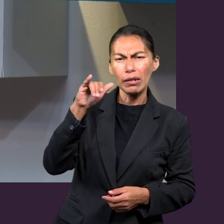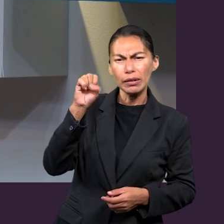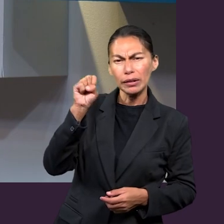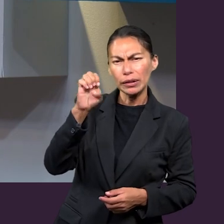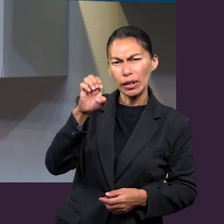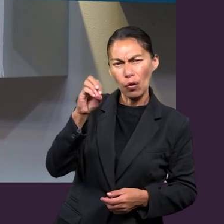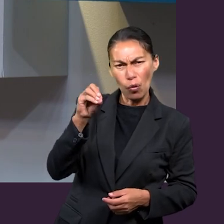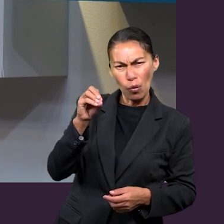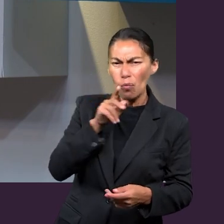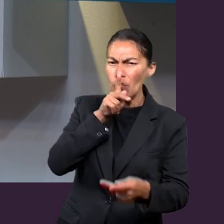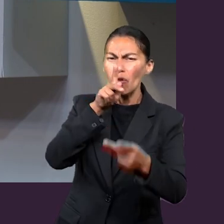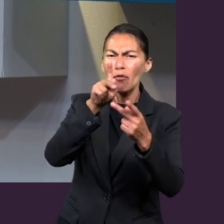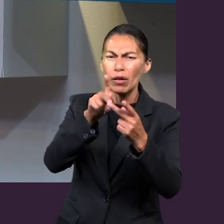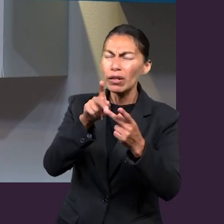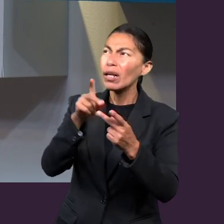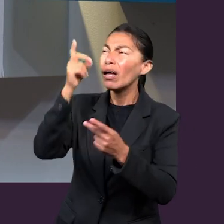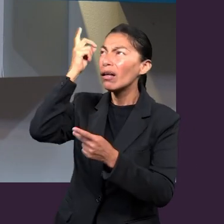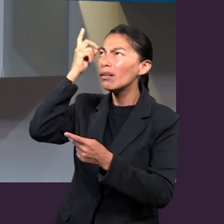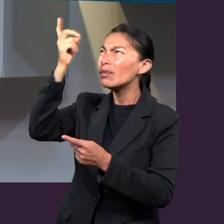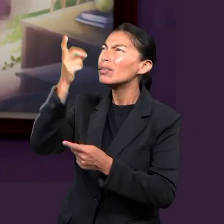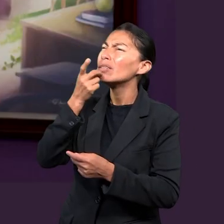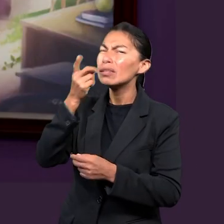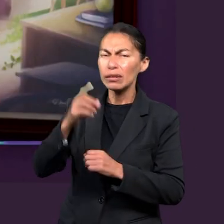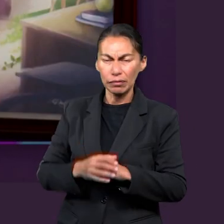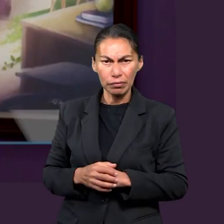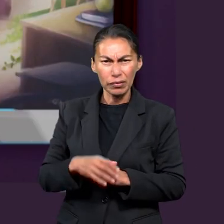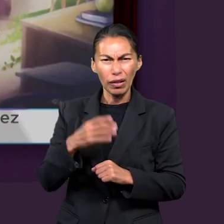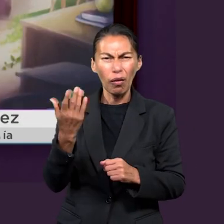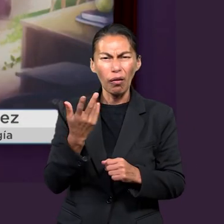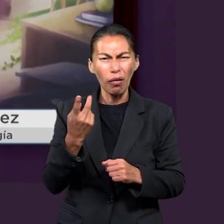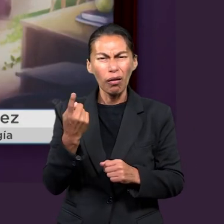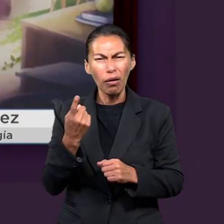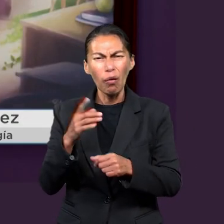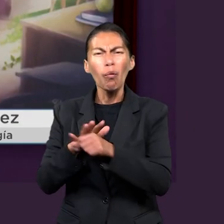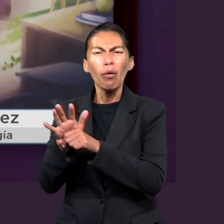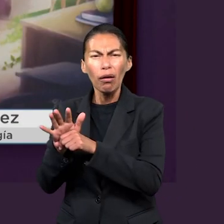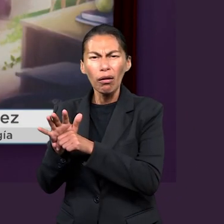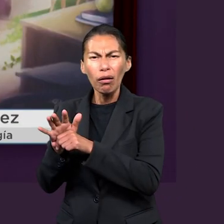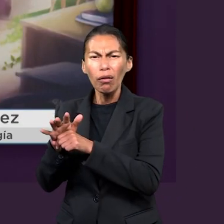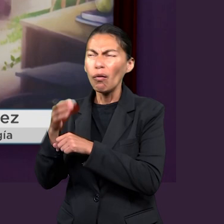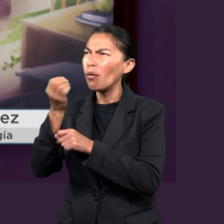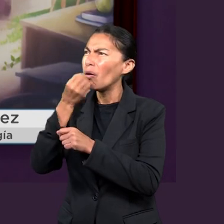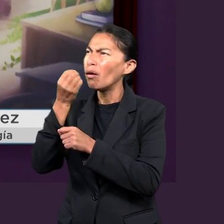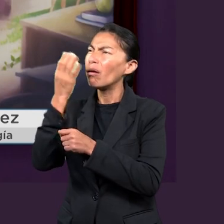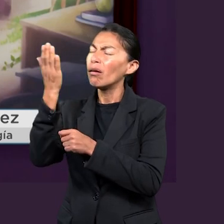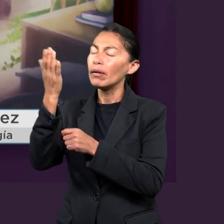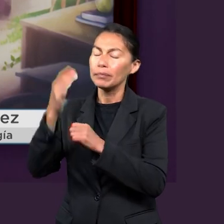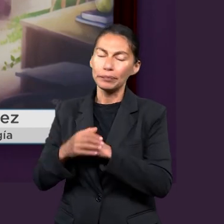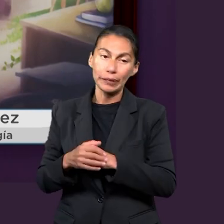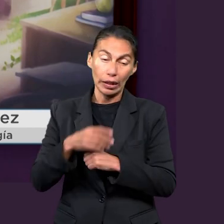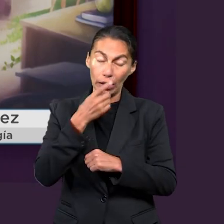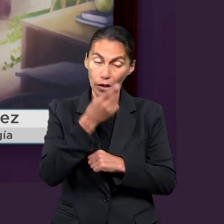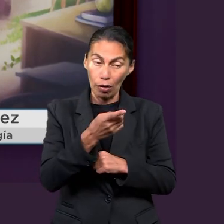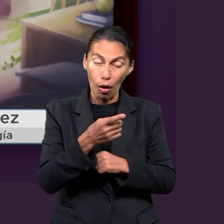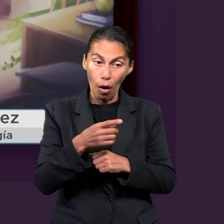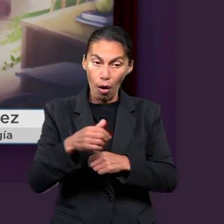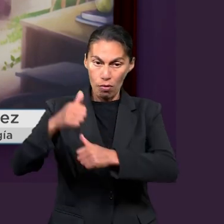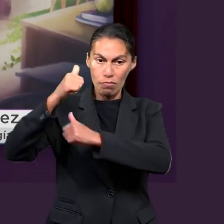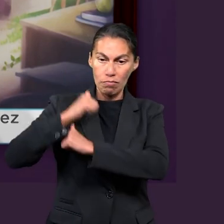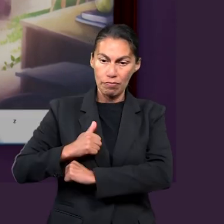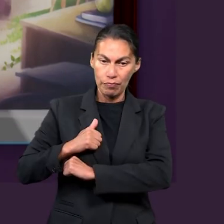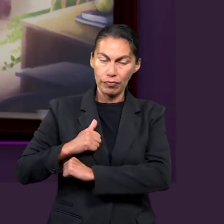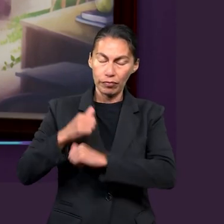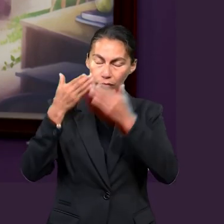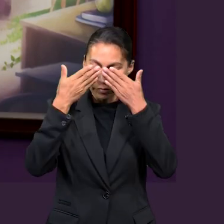y, en concreto, ¿a qué hace referencia? A que abriera los ojos del guardia para que pudiera ver el ejército de